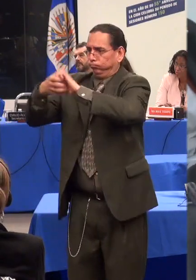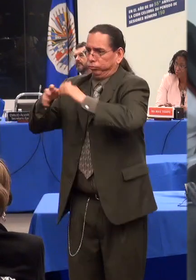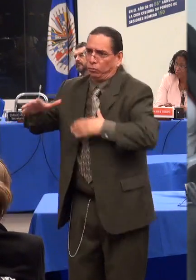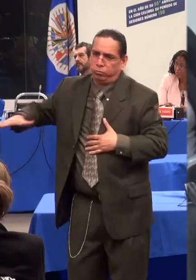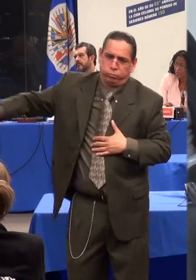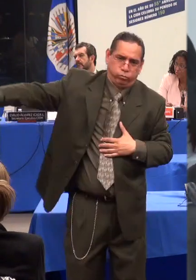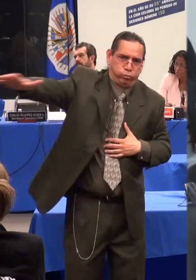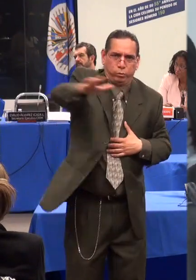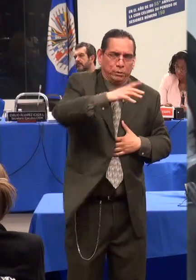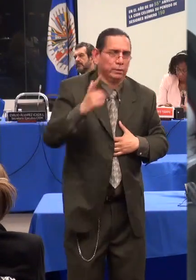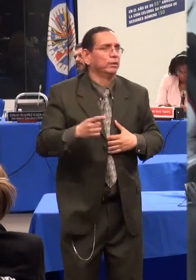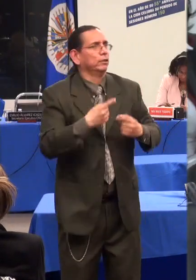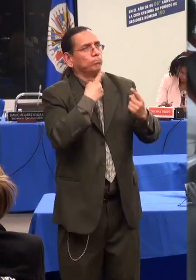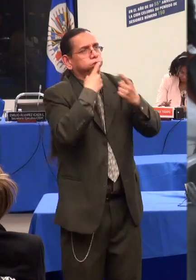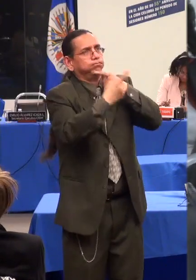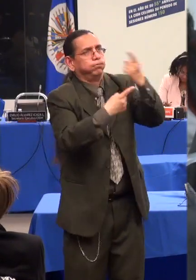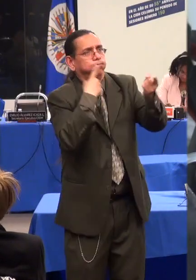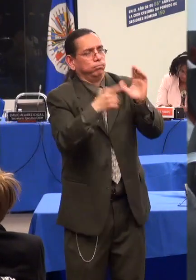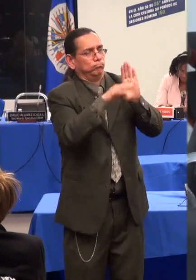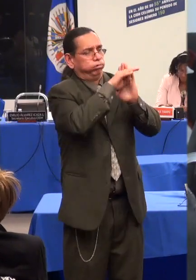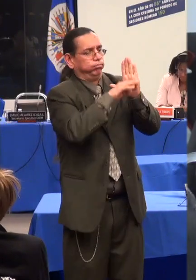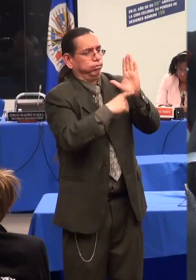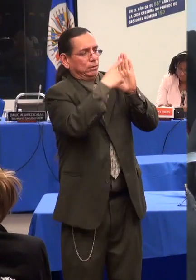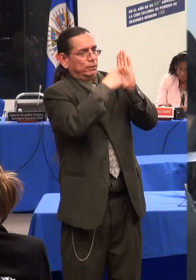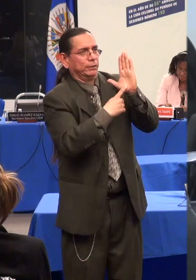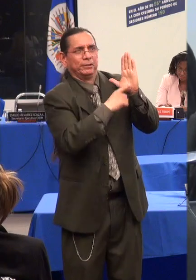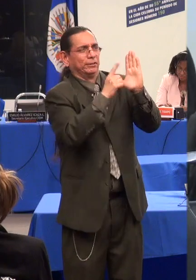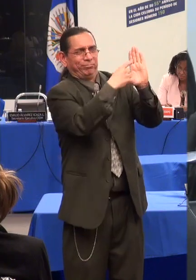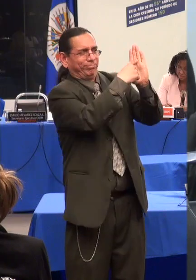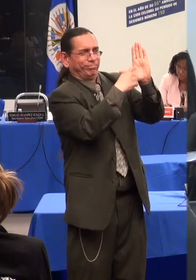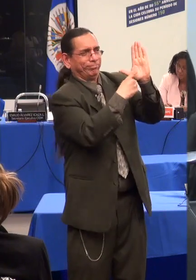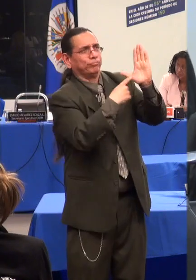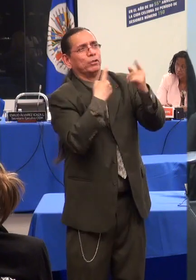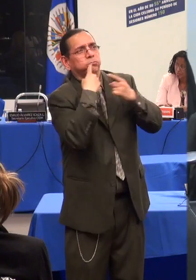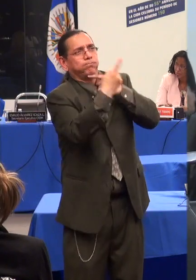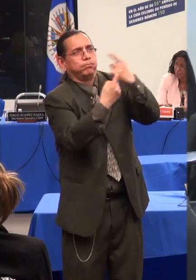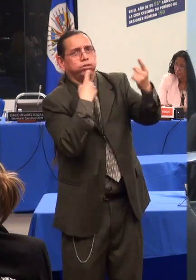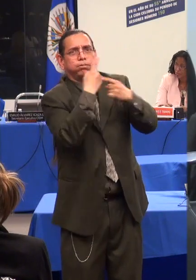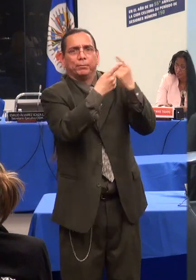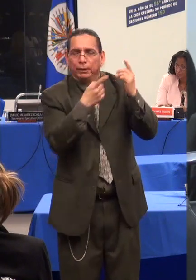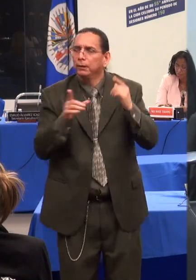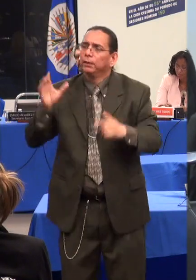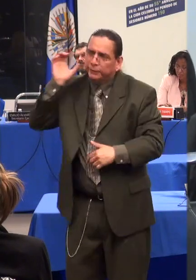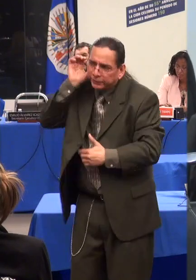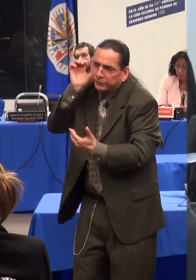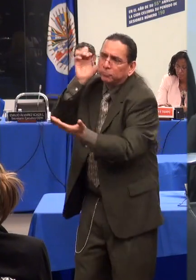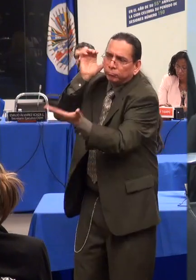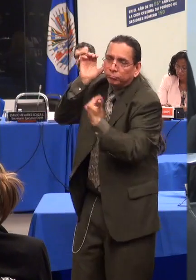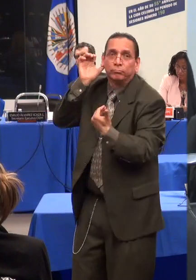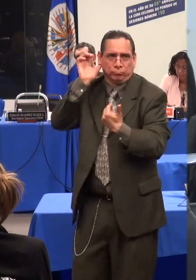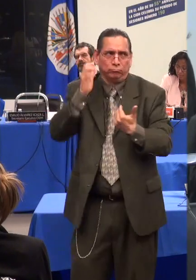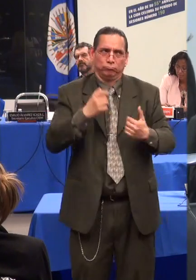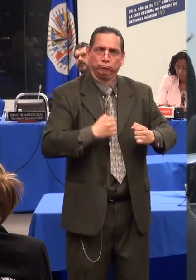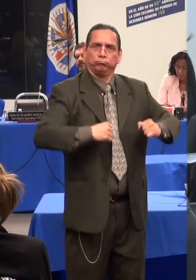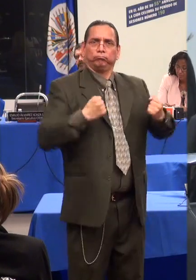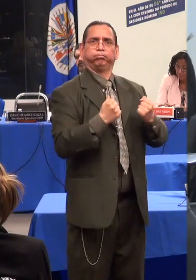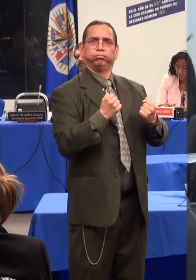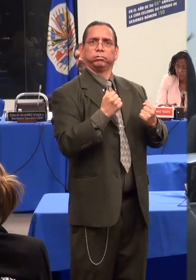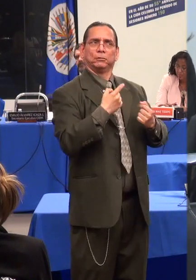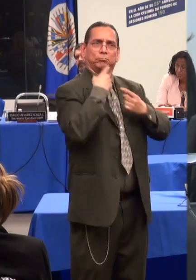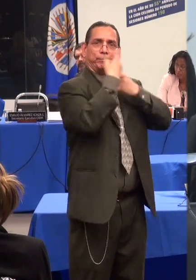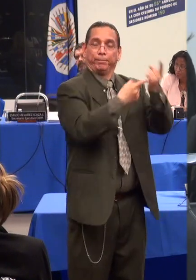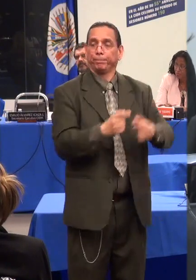Interamericana de Derechos Humanos como para el Estado colombiano. Para la Comisión Interamericana, solicitamos que se designe un relator especial de